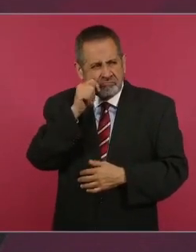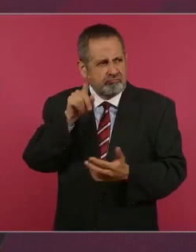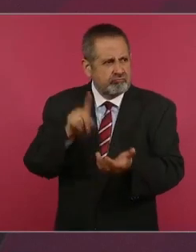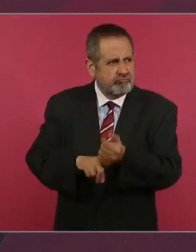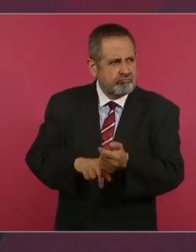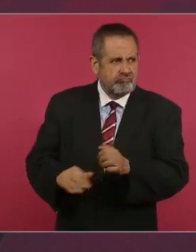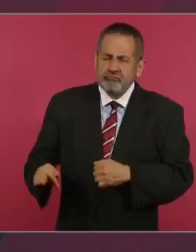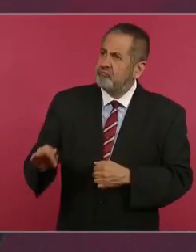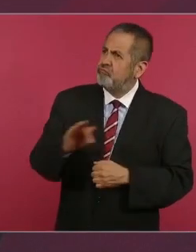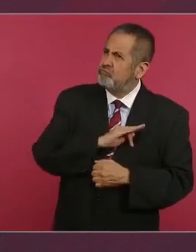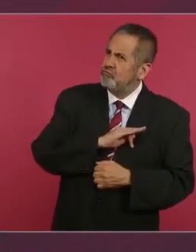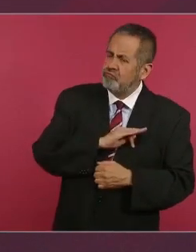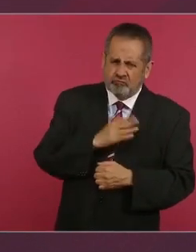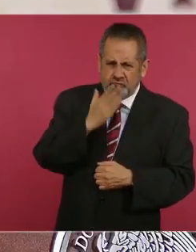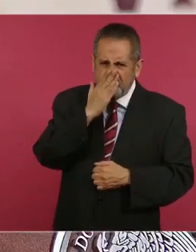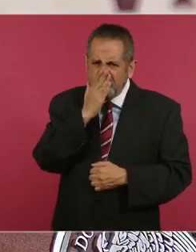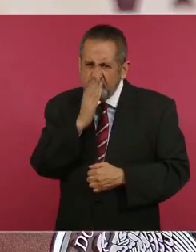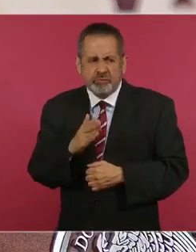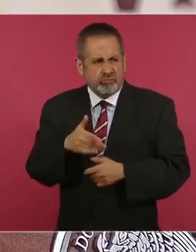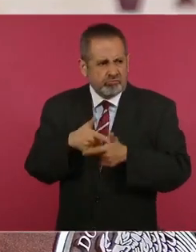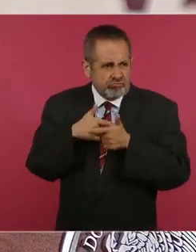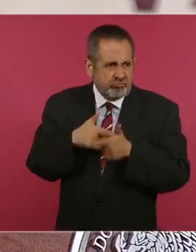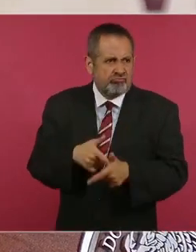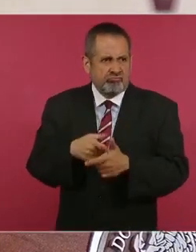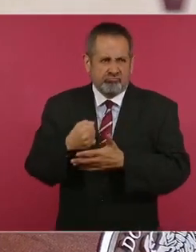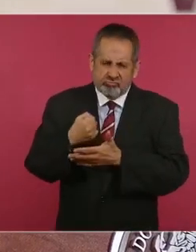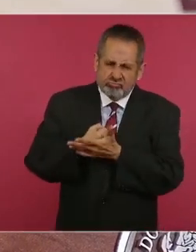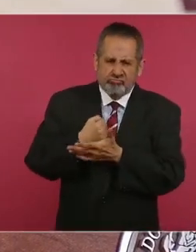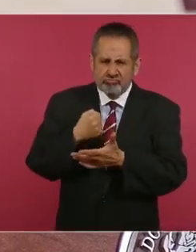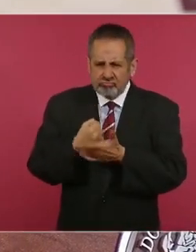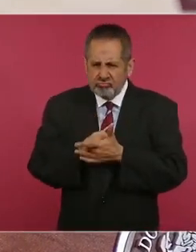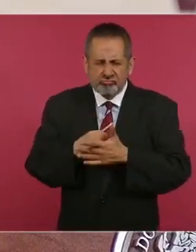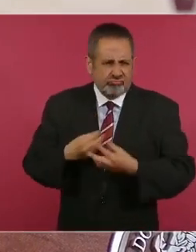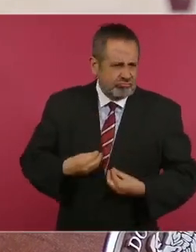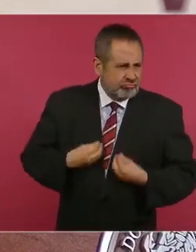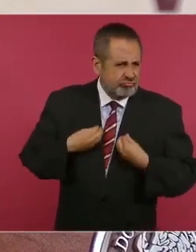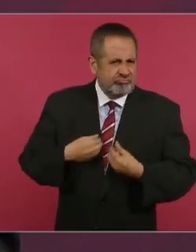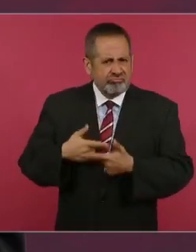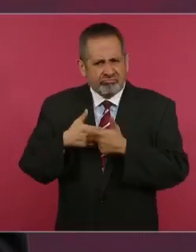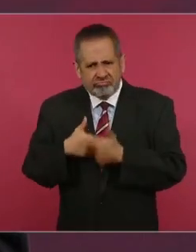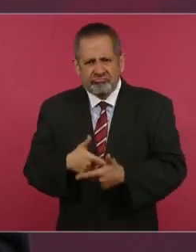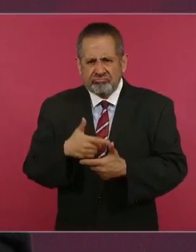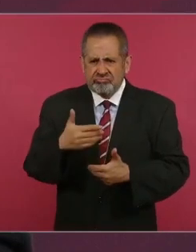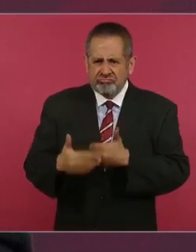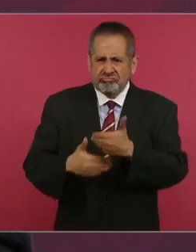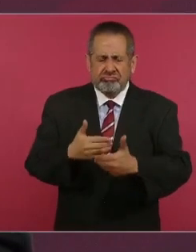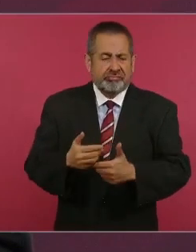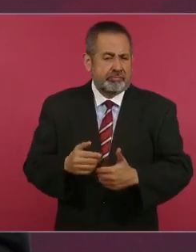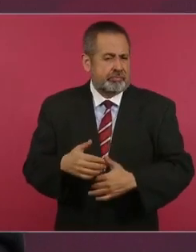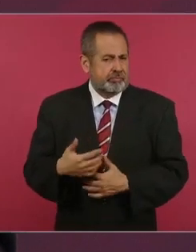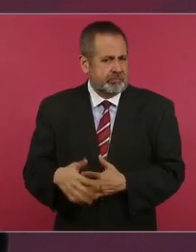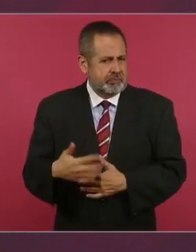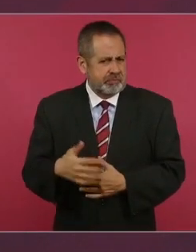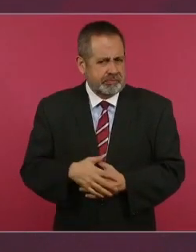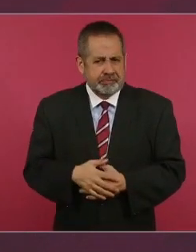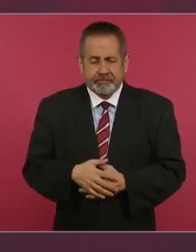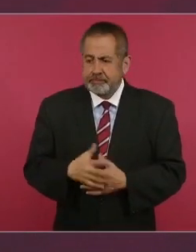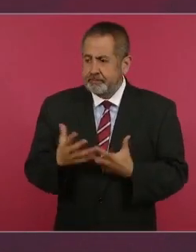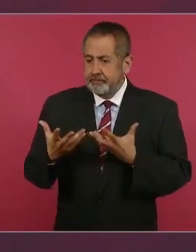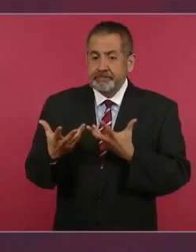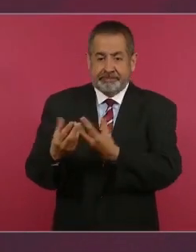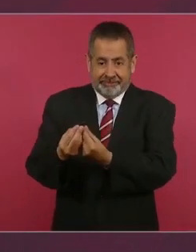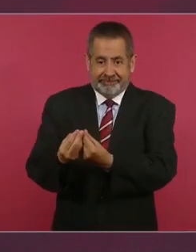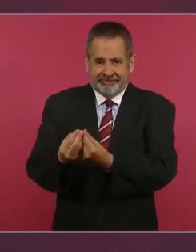siguen luchando por la vida. Y juntos lograremos pronto,